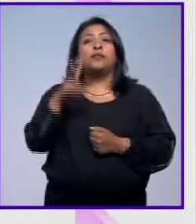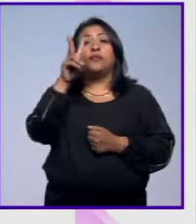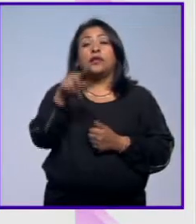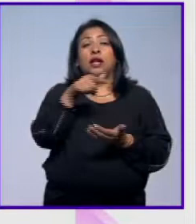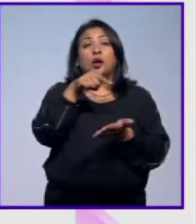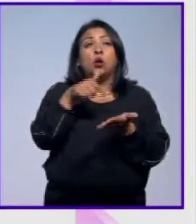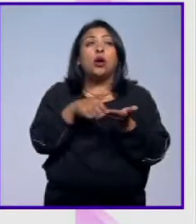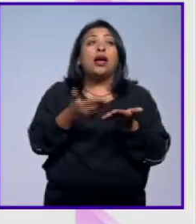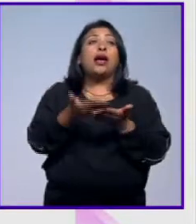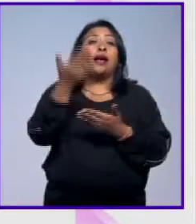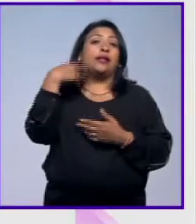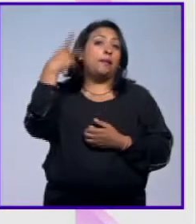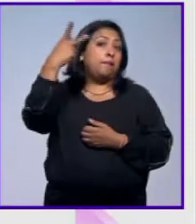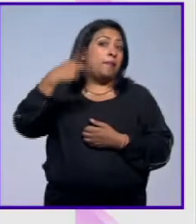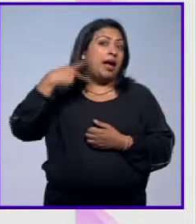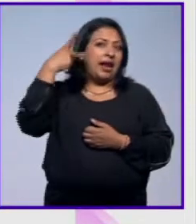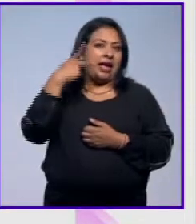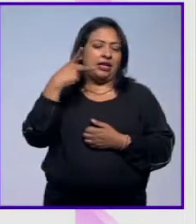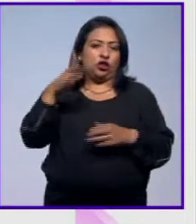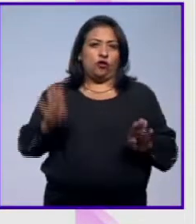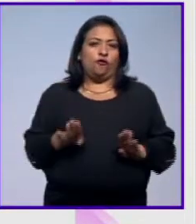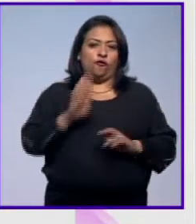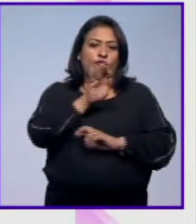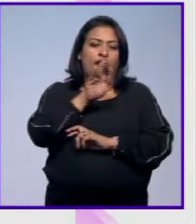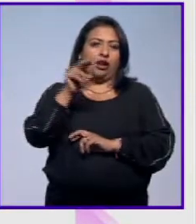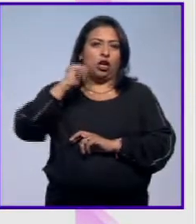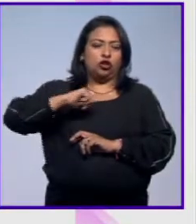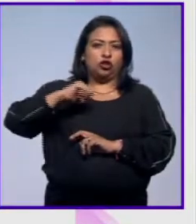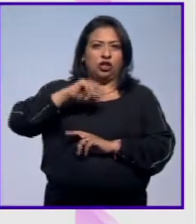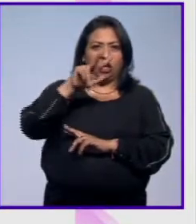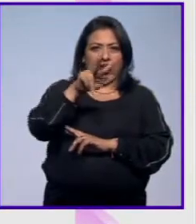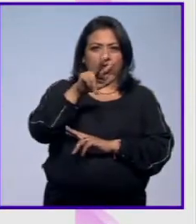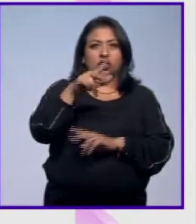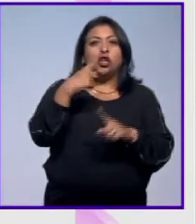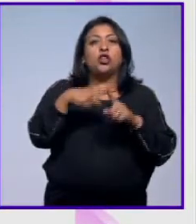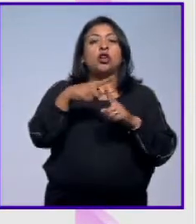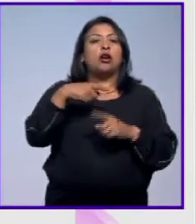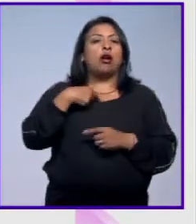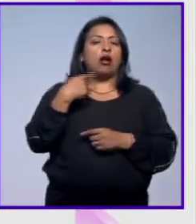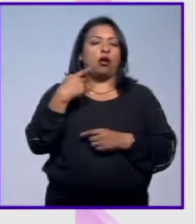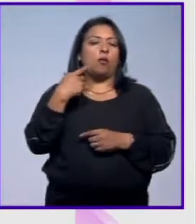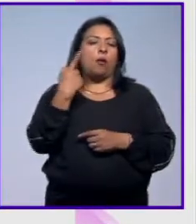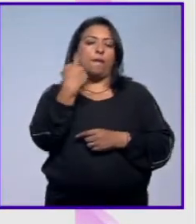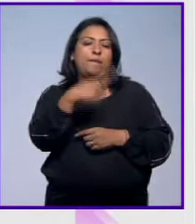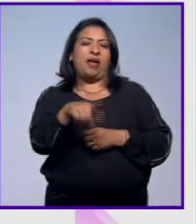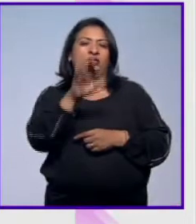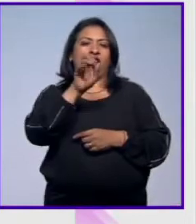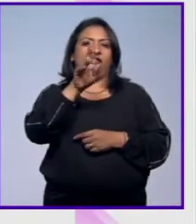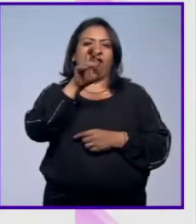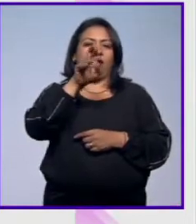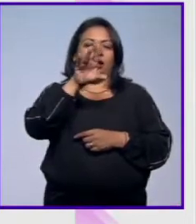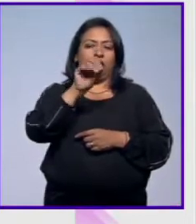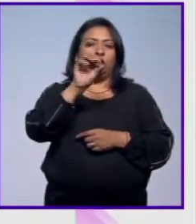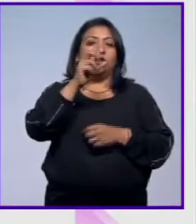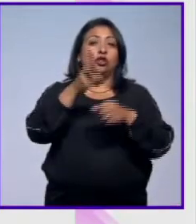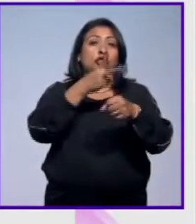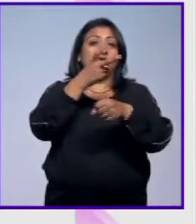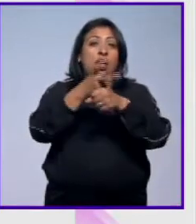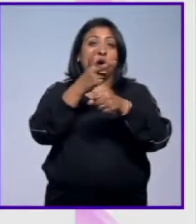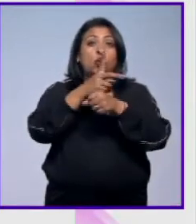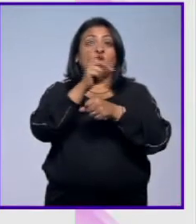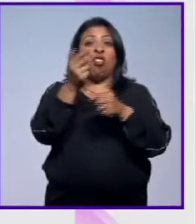lugar era un palacio barroco del siglo XVIII erigido por orden del emperador Federico II este edificio fue